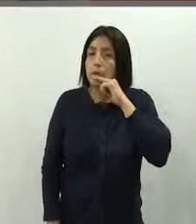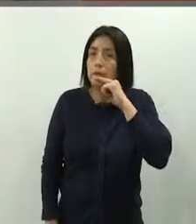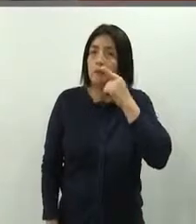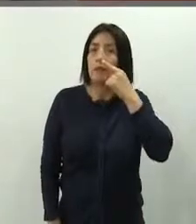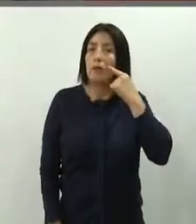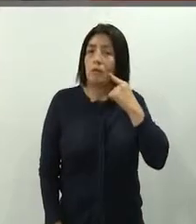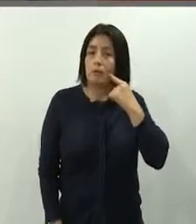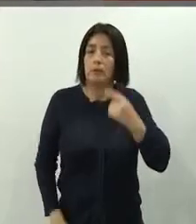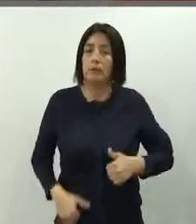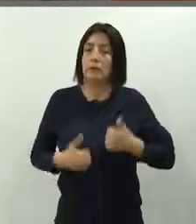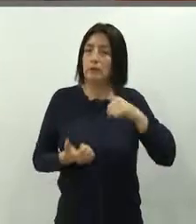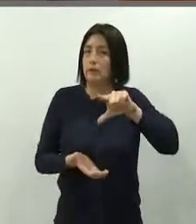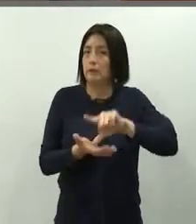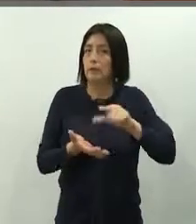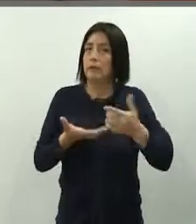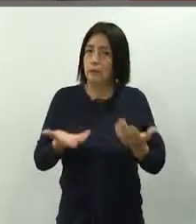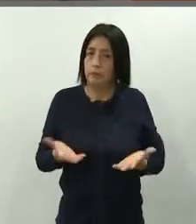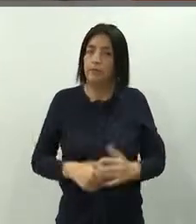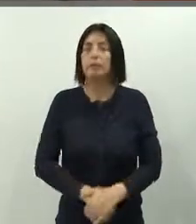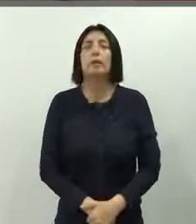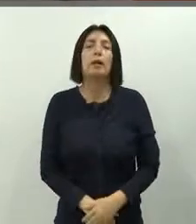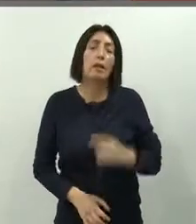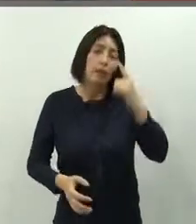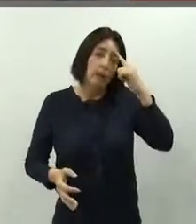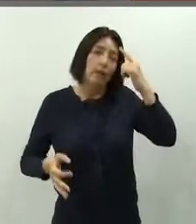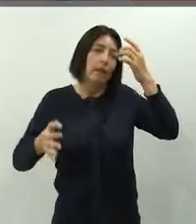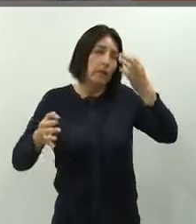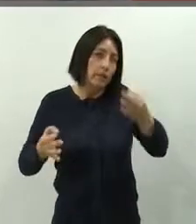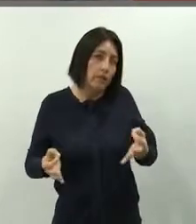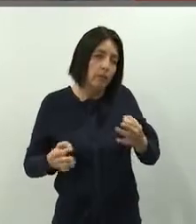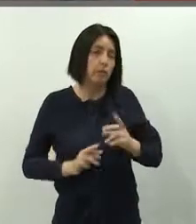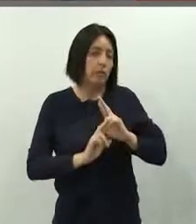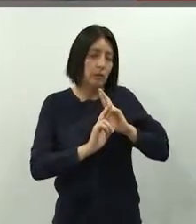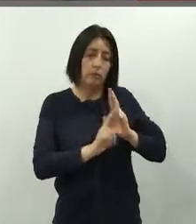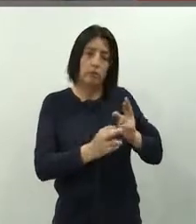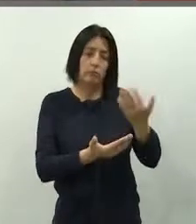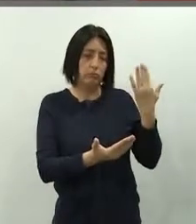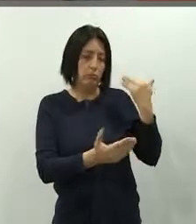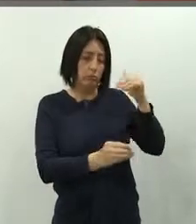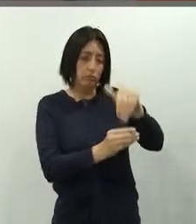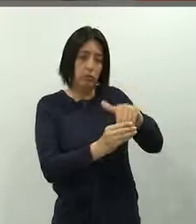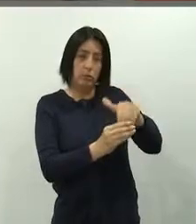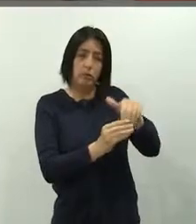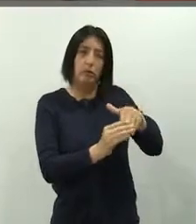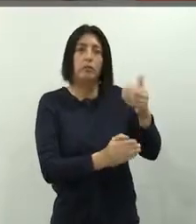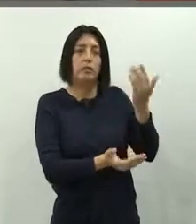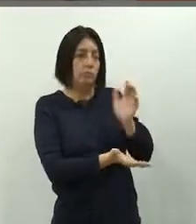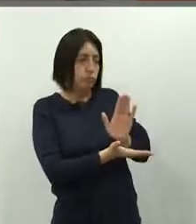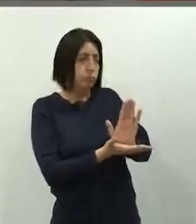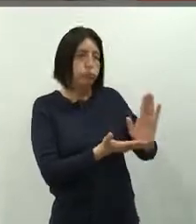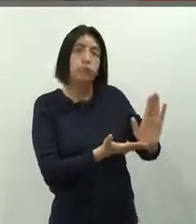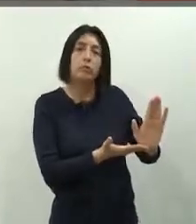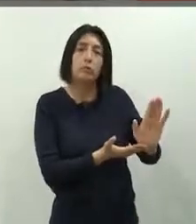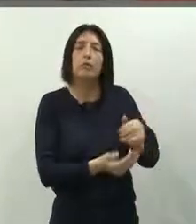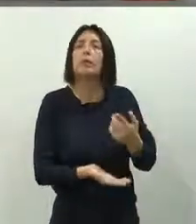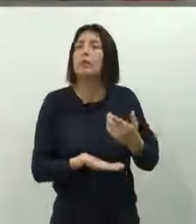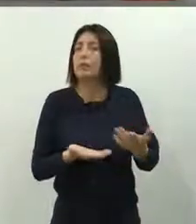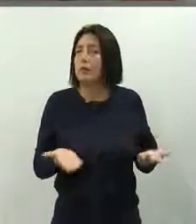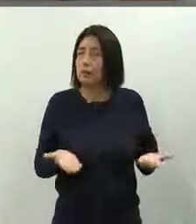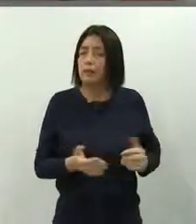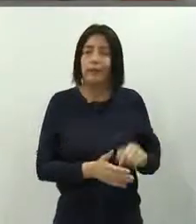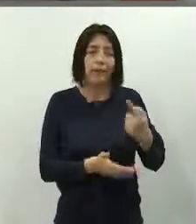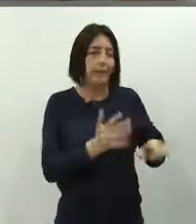Ciudadanas y ciudadanos de Lima, de conformidad con los resultados del proceso de consulta popular de revocatoria